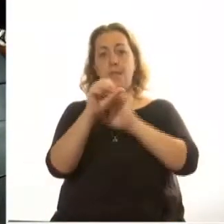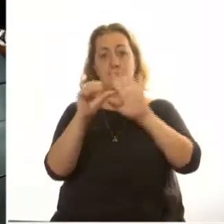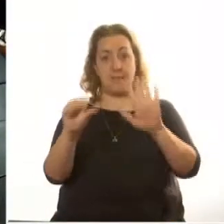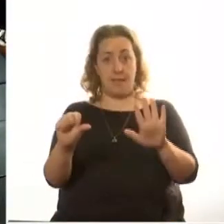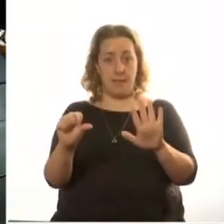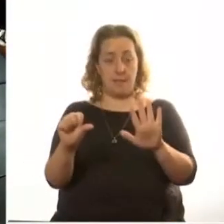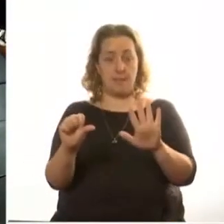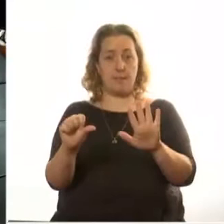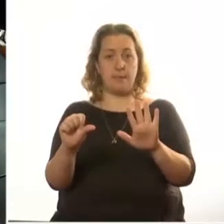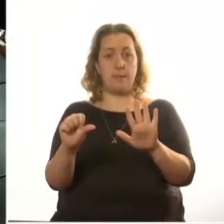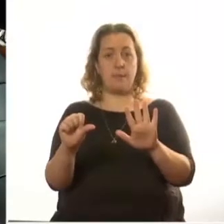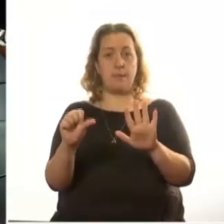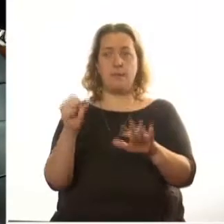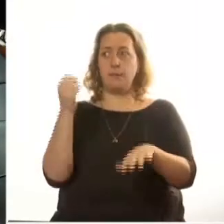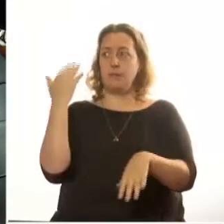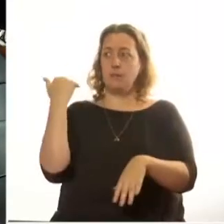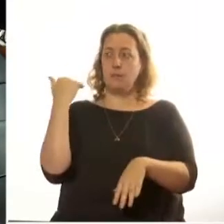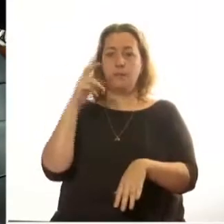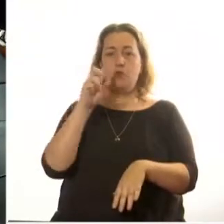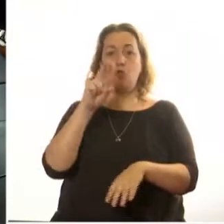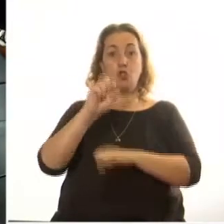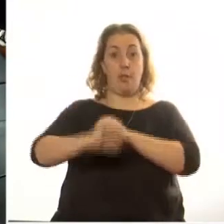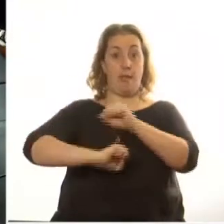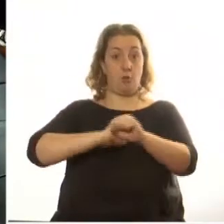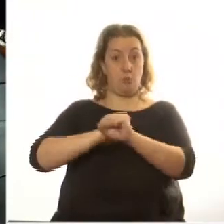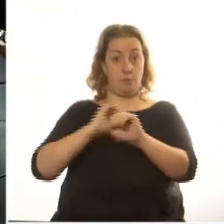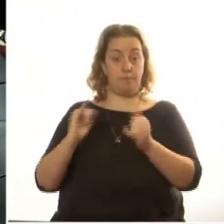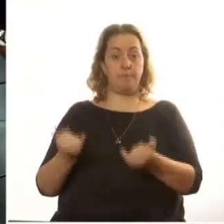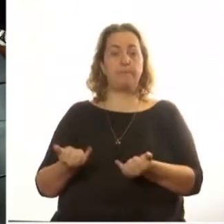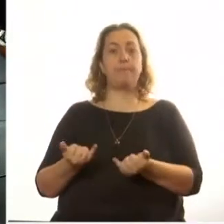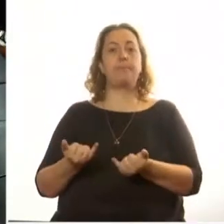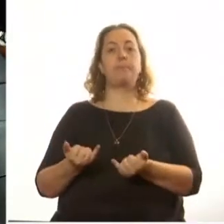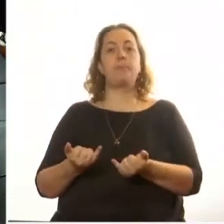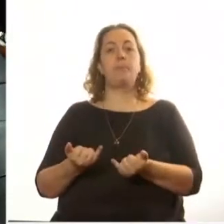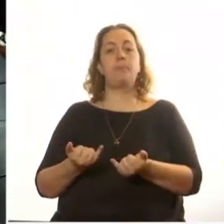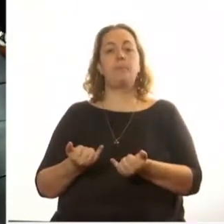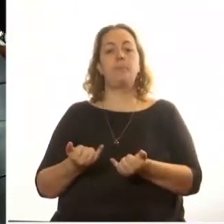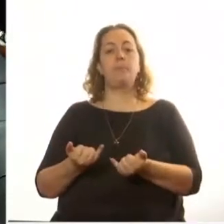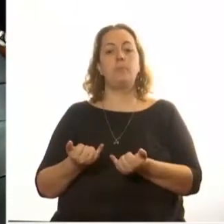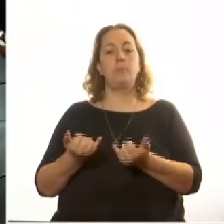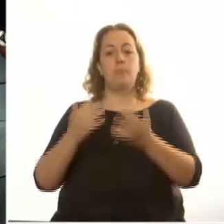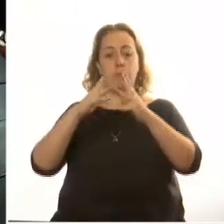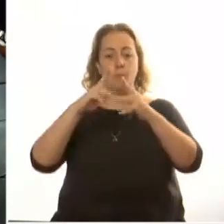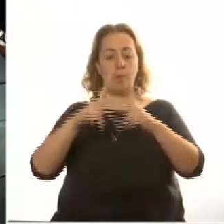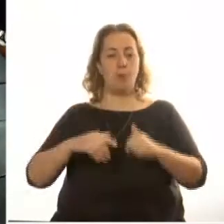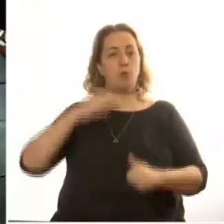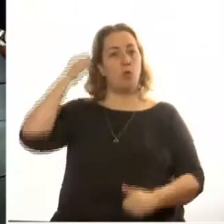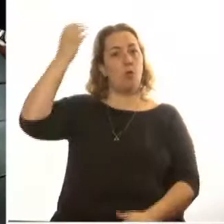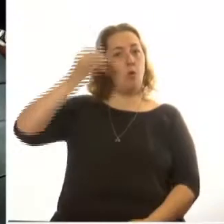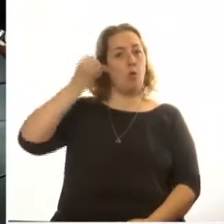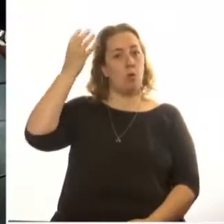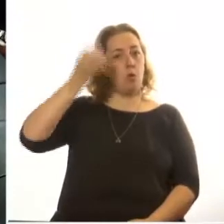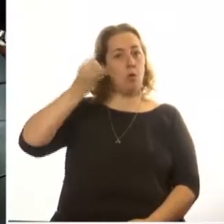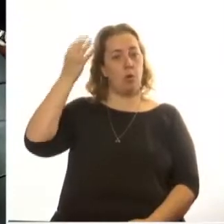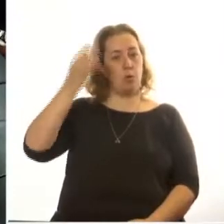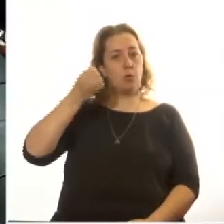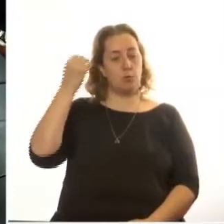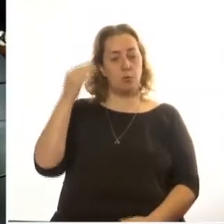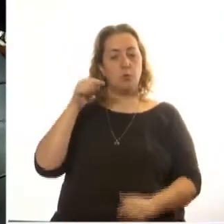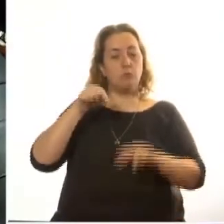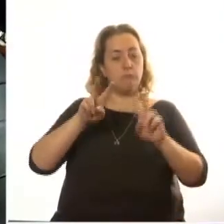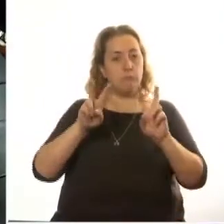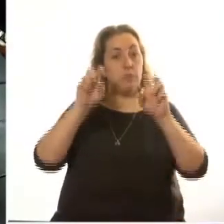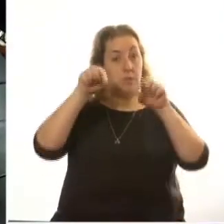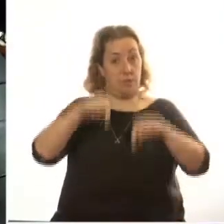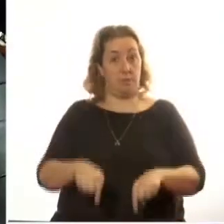hace 12 años, en Teherán se organizó un congreso, el IPI sobre el holocausto.